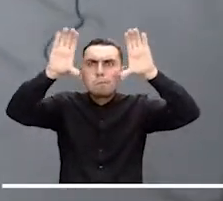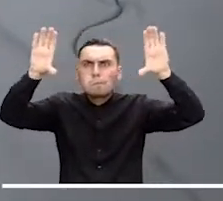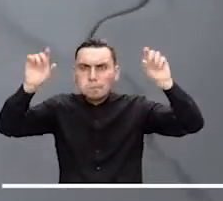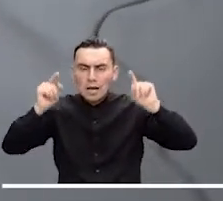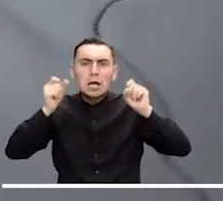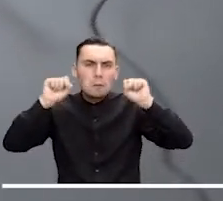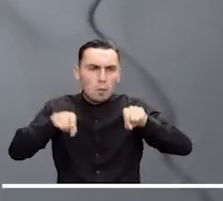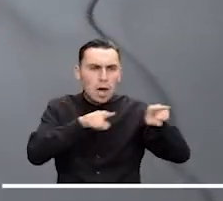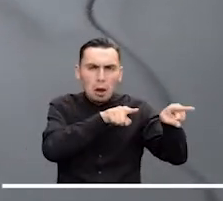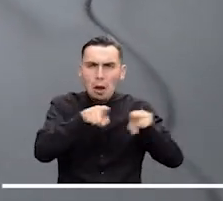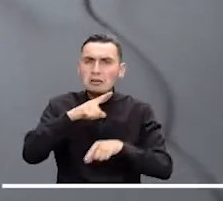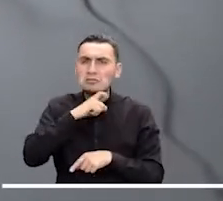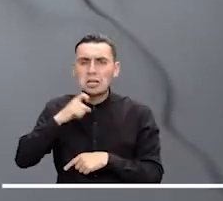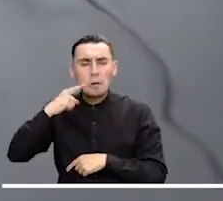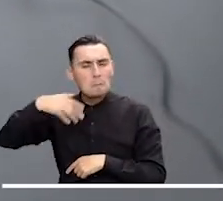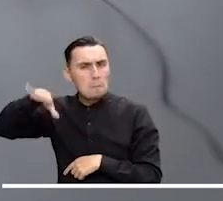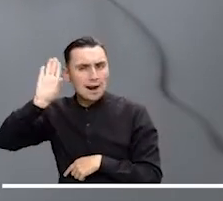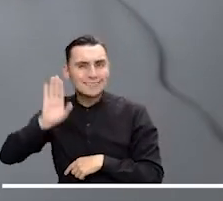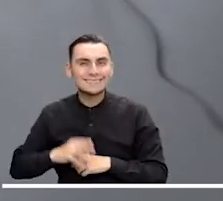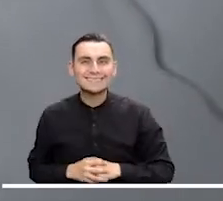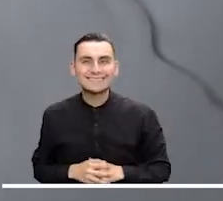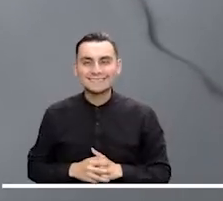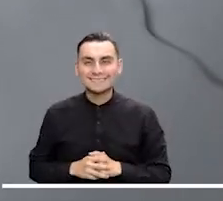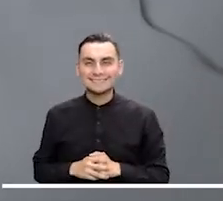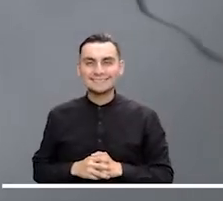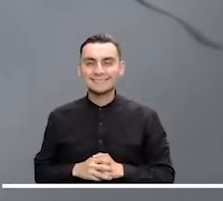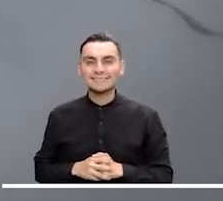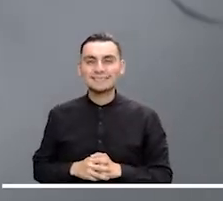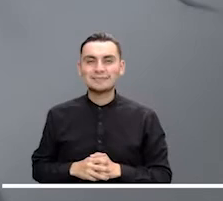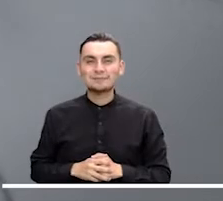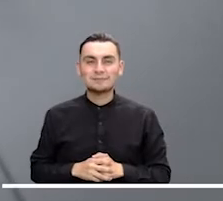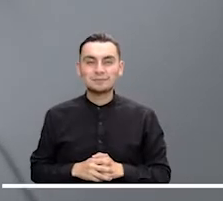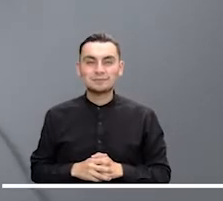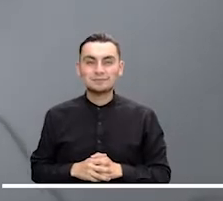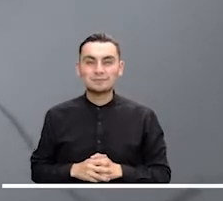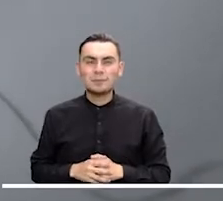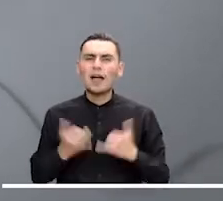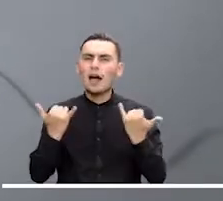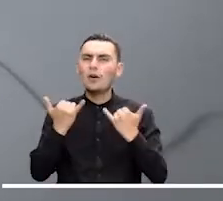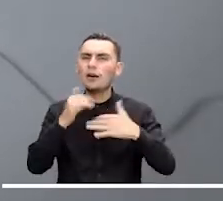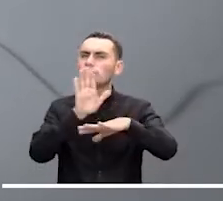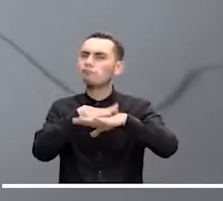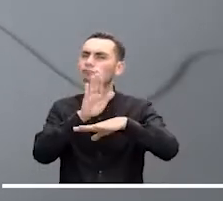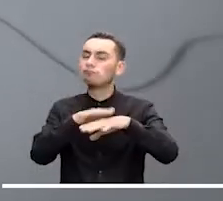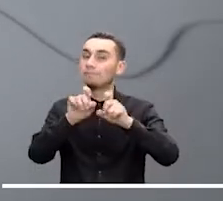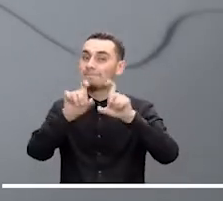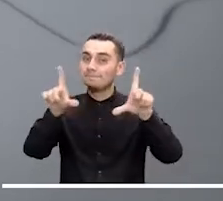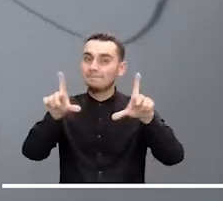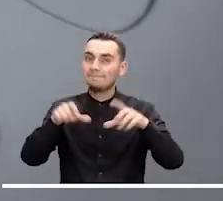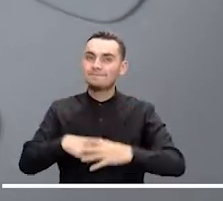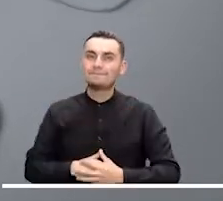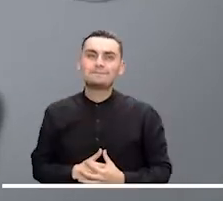La noche capitalina llegaría con nubosidad entreparcial y ligera y condiciones secas en amplios sectores de la ciudad.